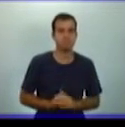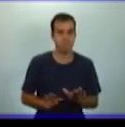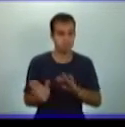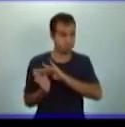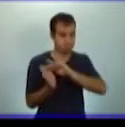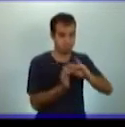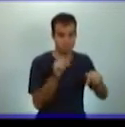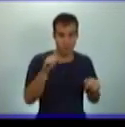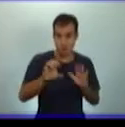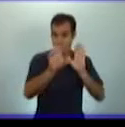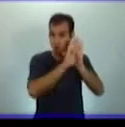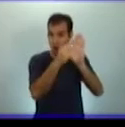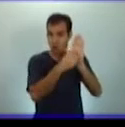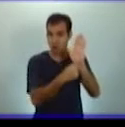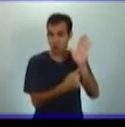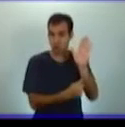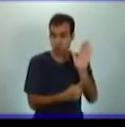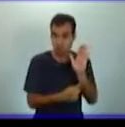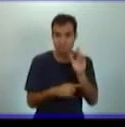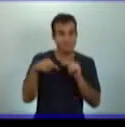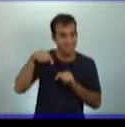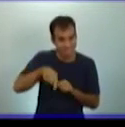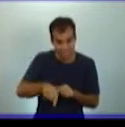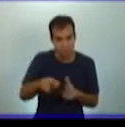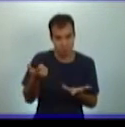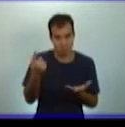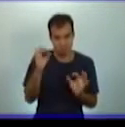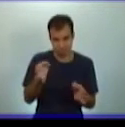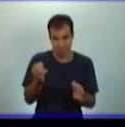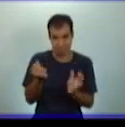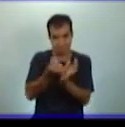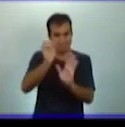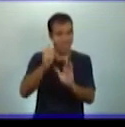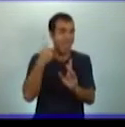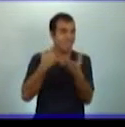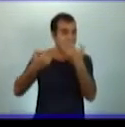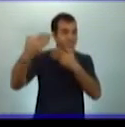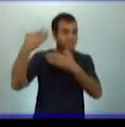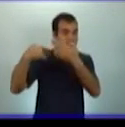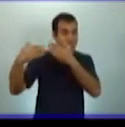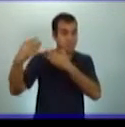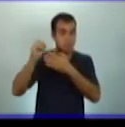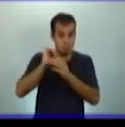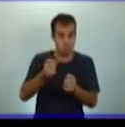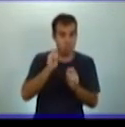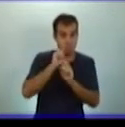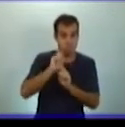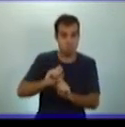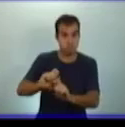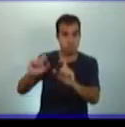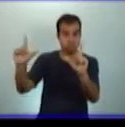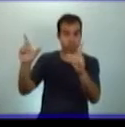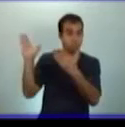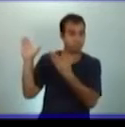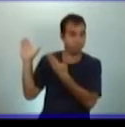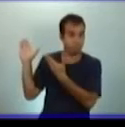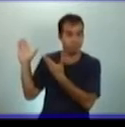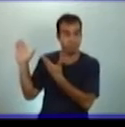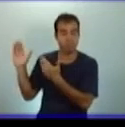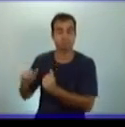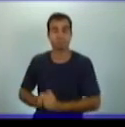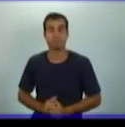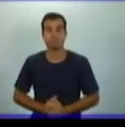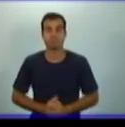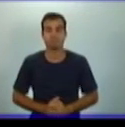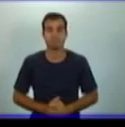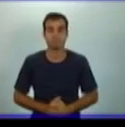Esta constitución que, como te declaro en la diapositiva, esta constitución